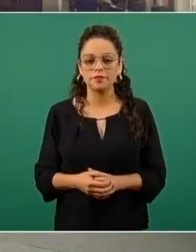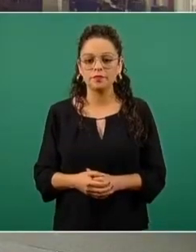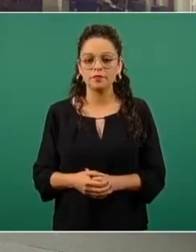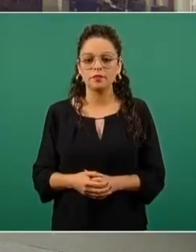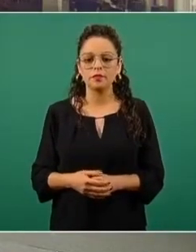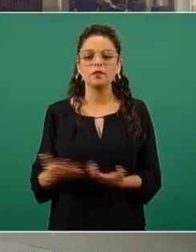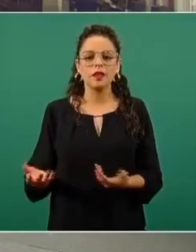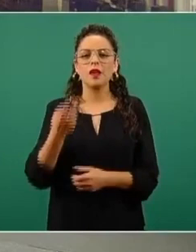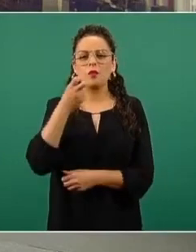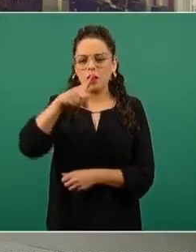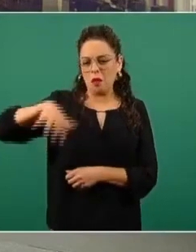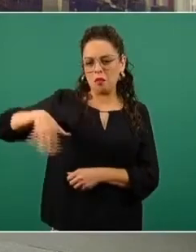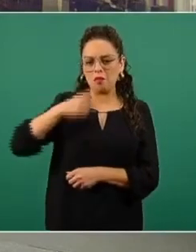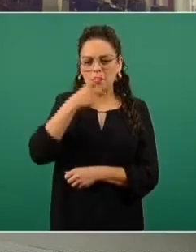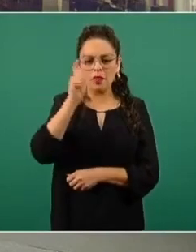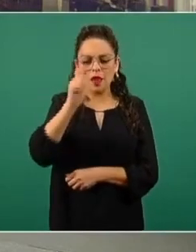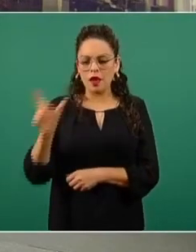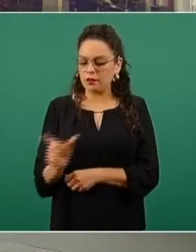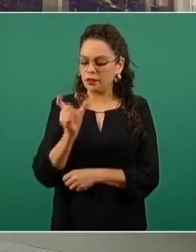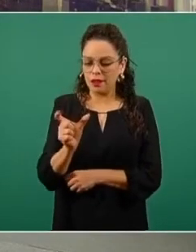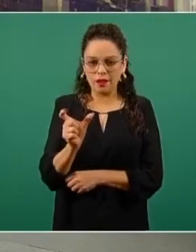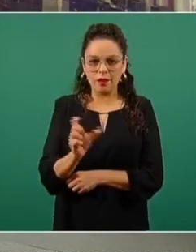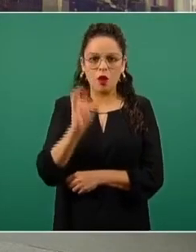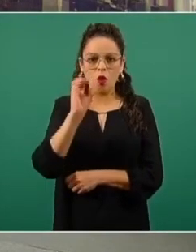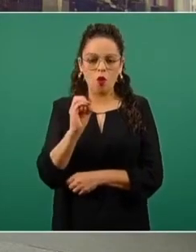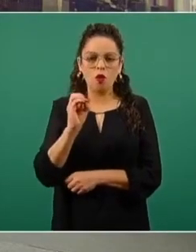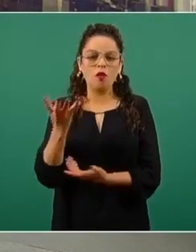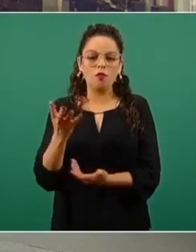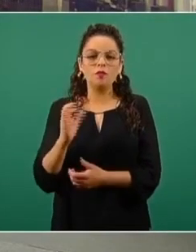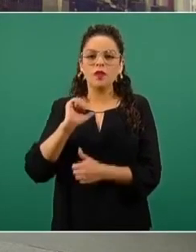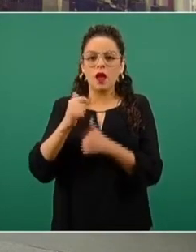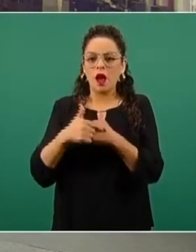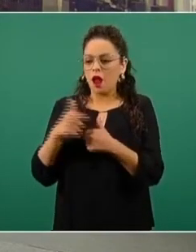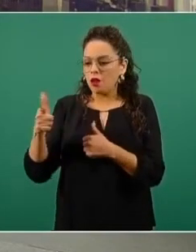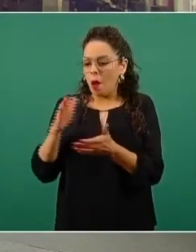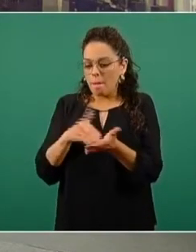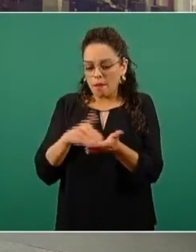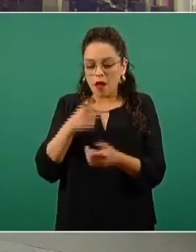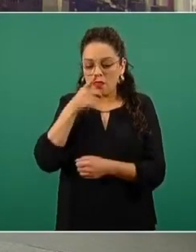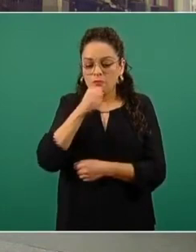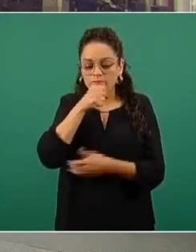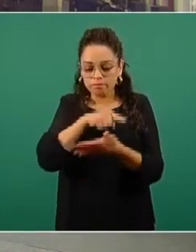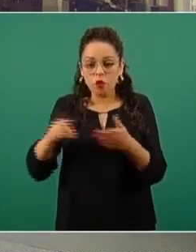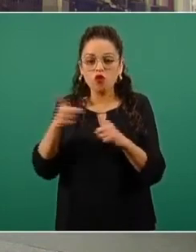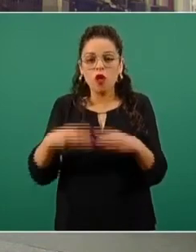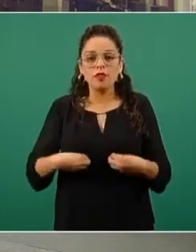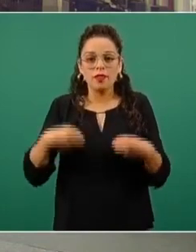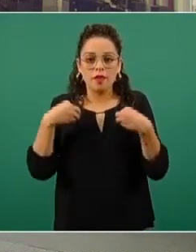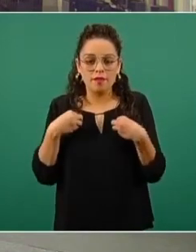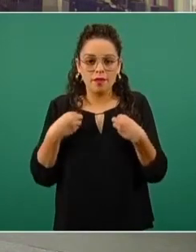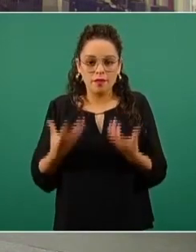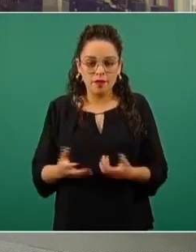credenciales o de algún documento que traiga la dirección, para que efectivamente se sea